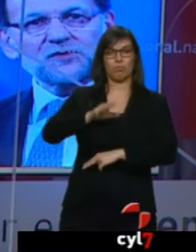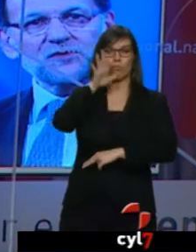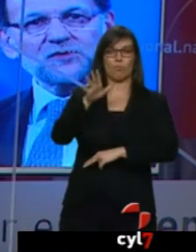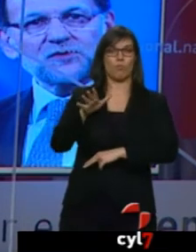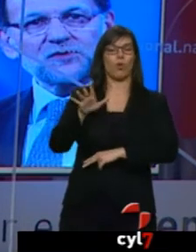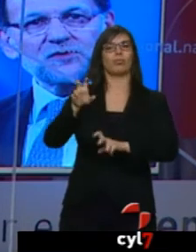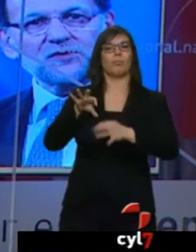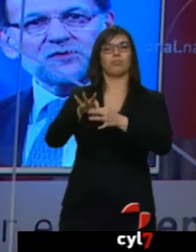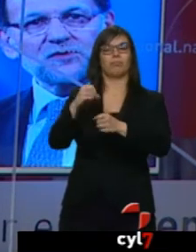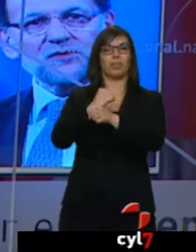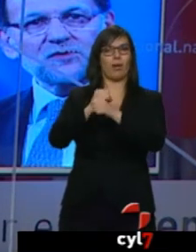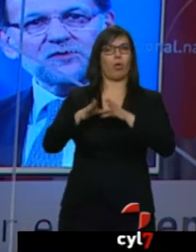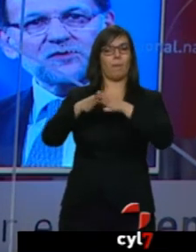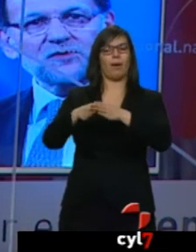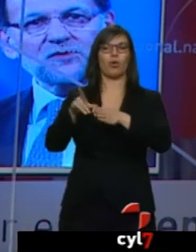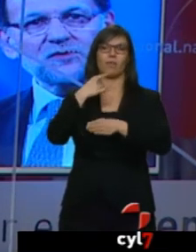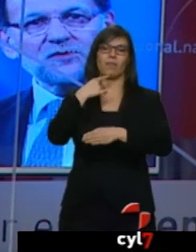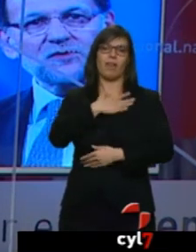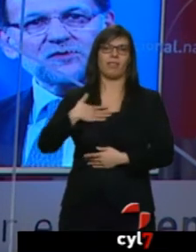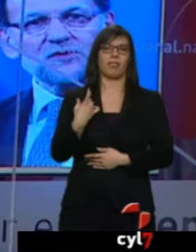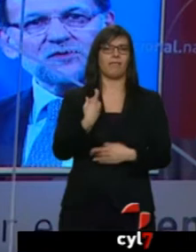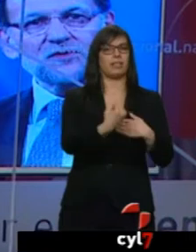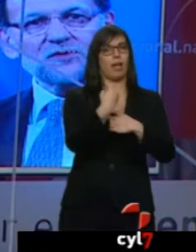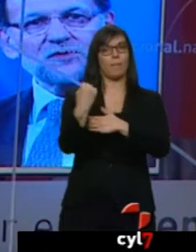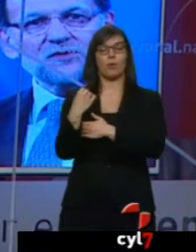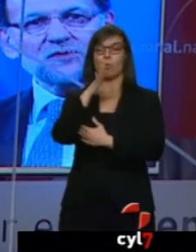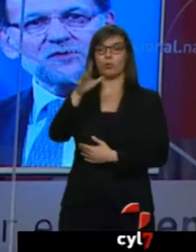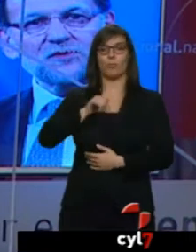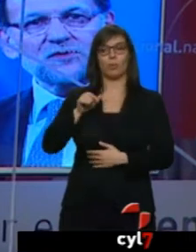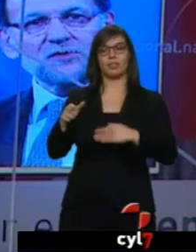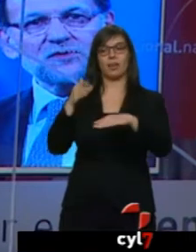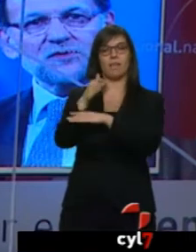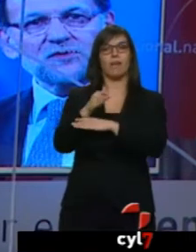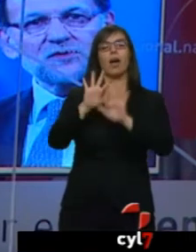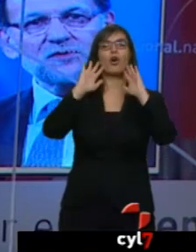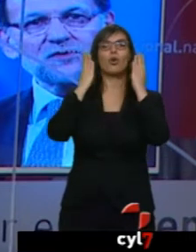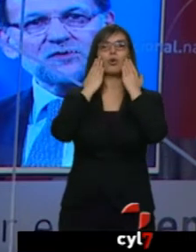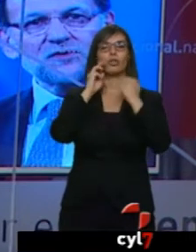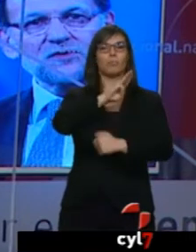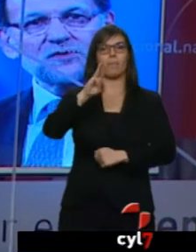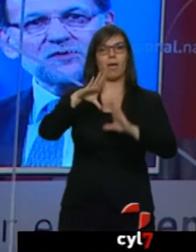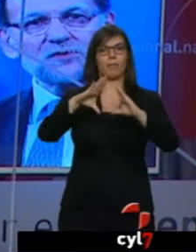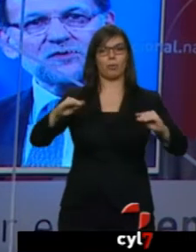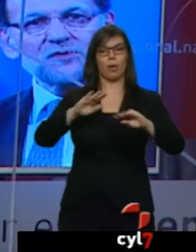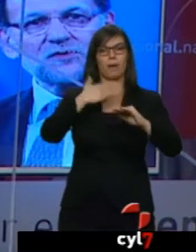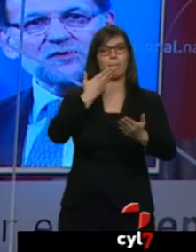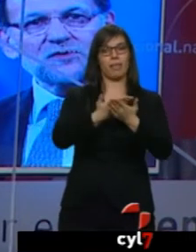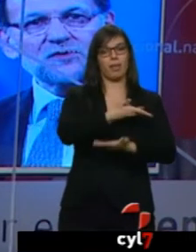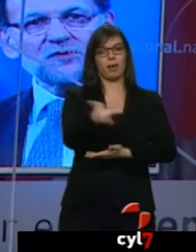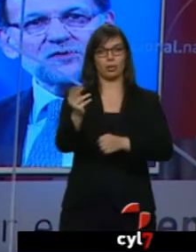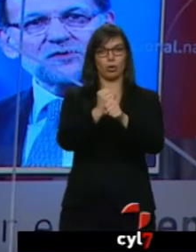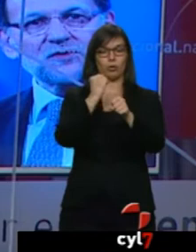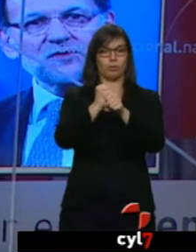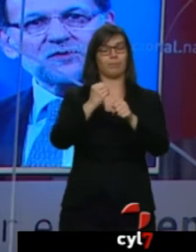Por eso ha aprovechado su intervención en el Congreso de los Populares Andaluces... ...para pedir al resto de partidos responsabilidad para mantener la